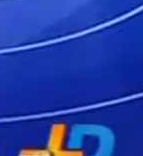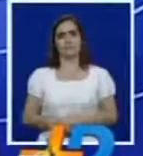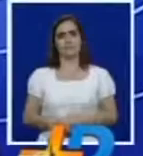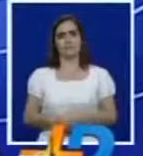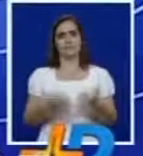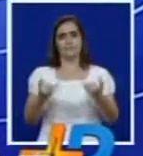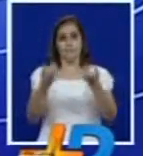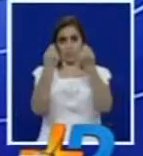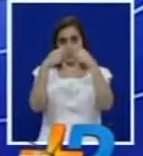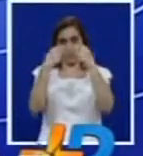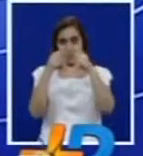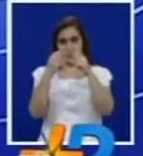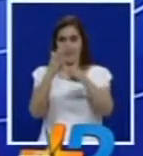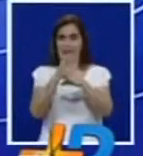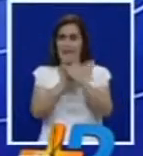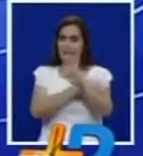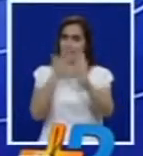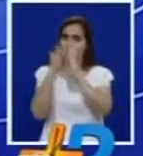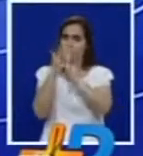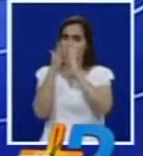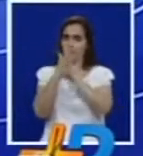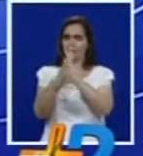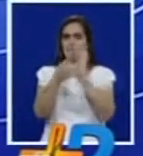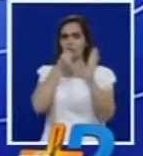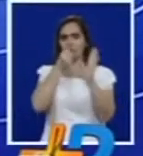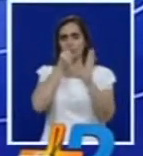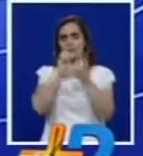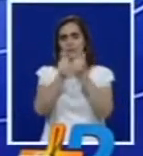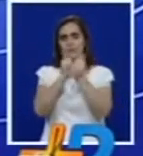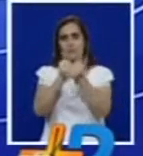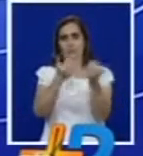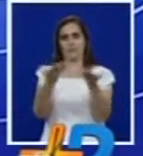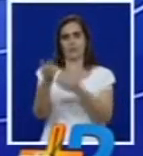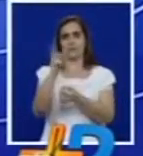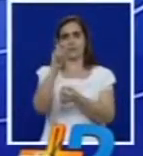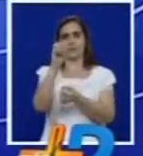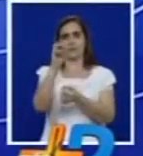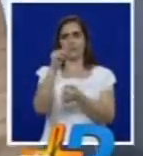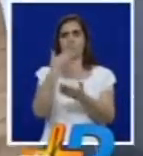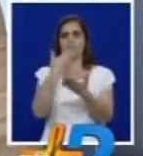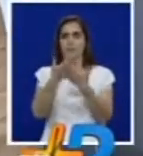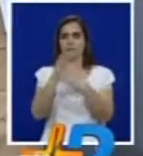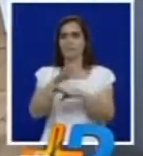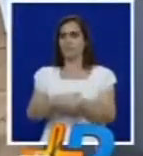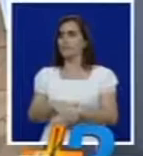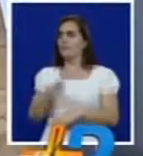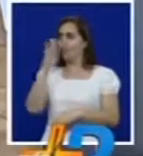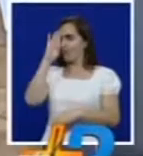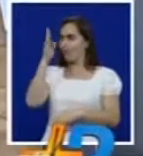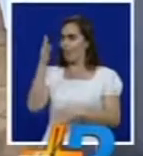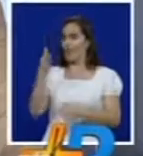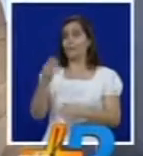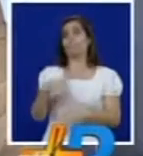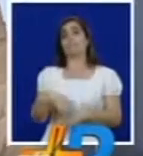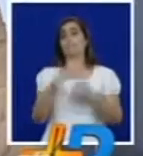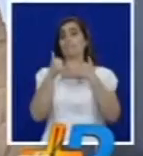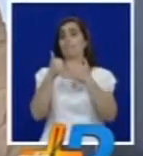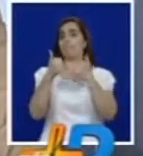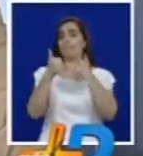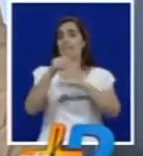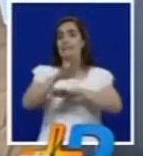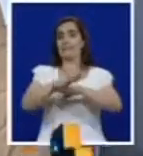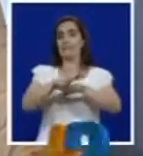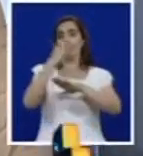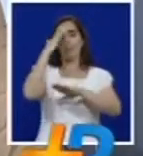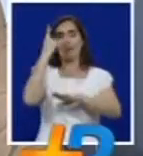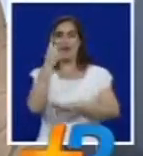Nos vamos a comerciales, pero antes un avance de la información deportiva con Jaime Orlando Dinas. Jaime, buenas tardes. María Fernanda, buenas y muy buenas las tardes porque